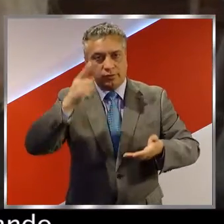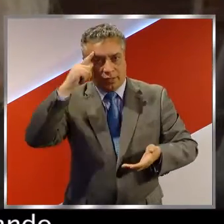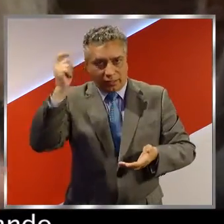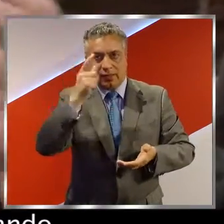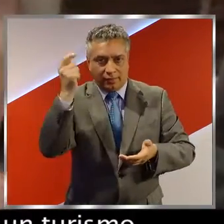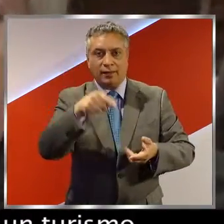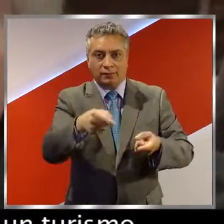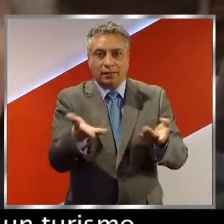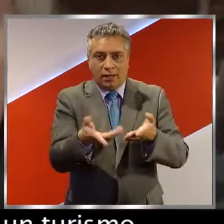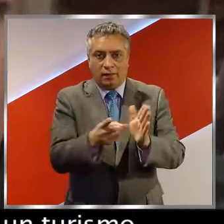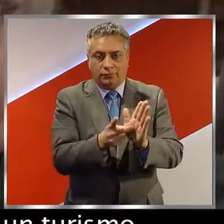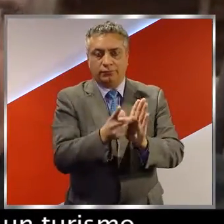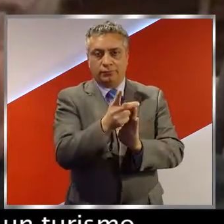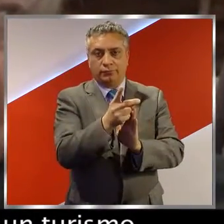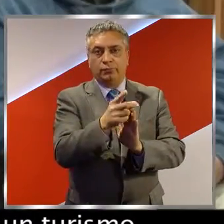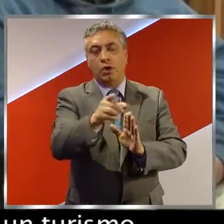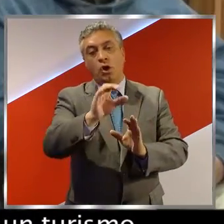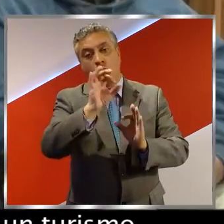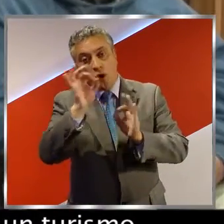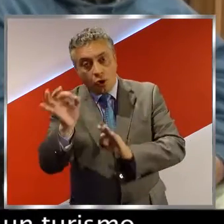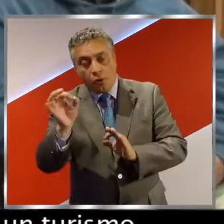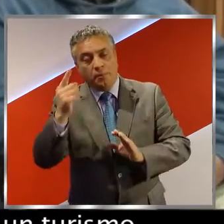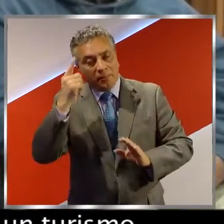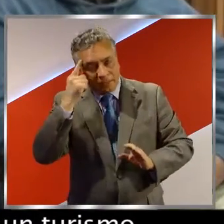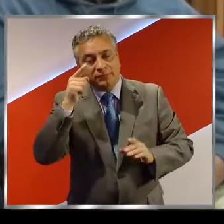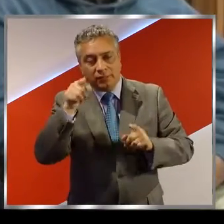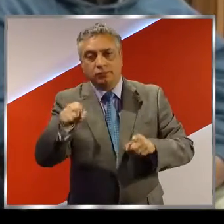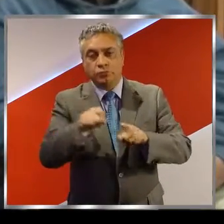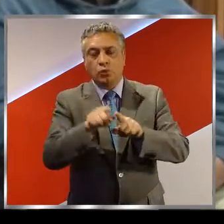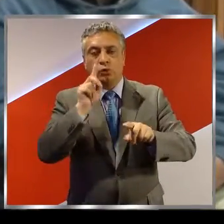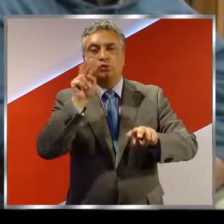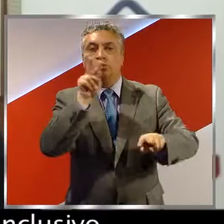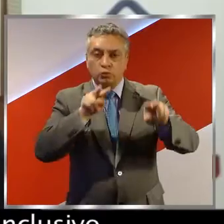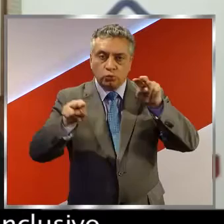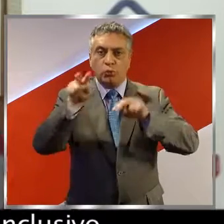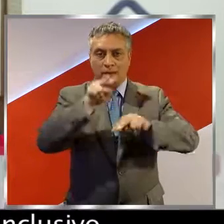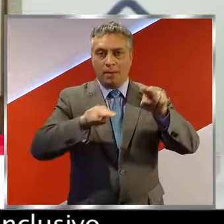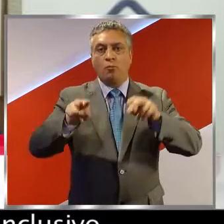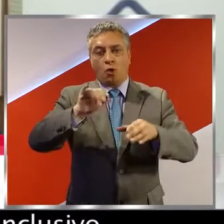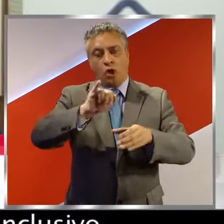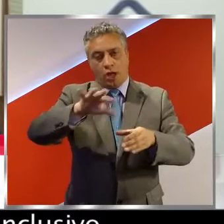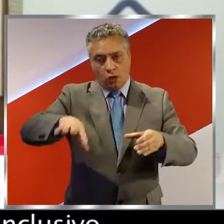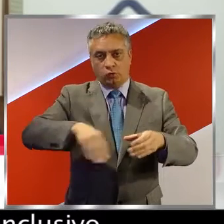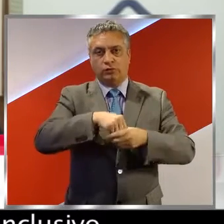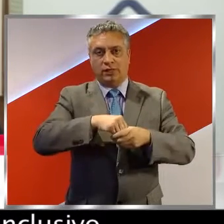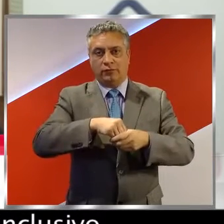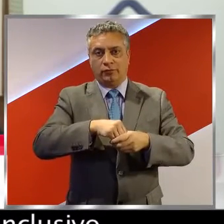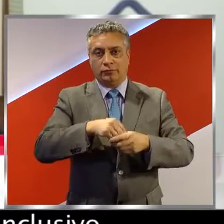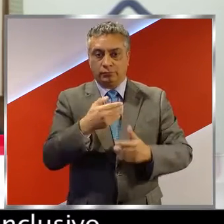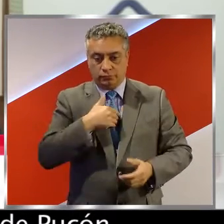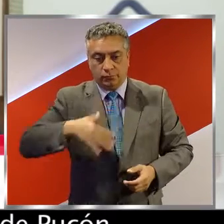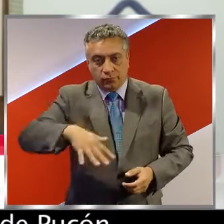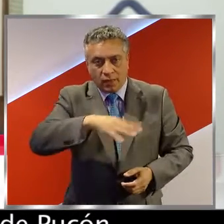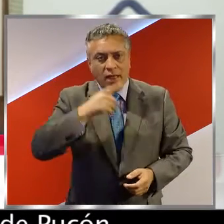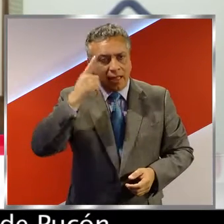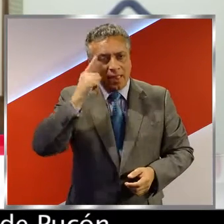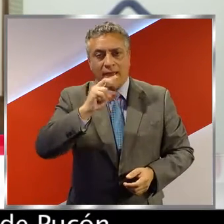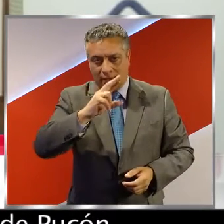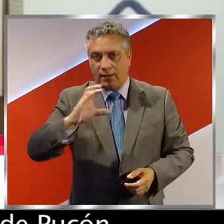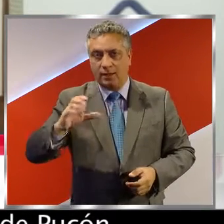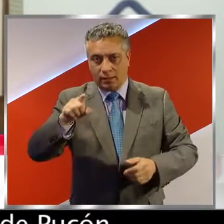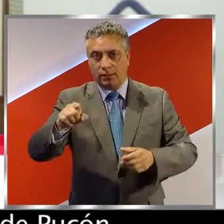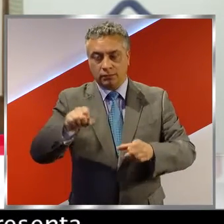desarrollando o se consideran para generar un turismo inclusivo. Y creemos que el turismo inclusivo,